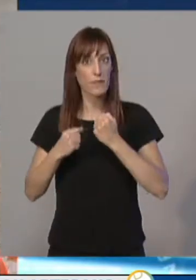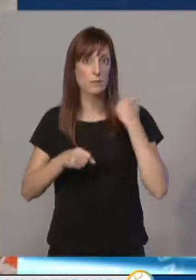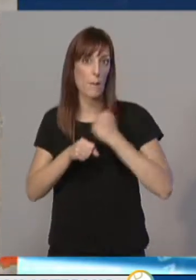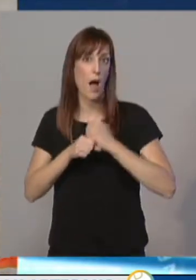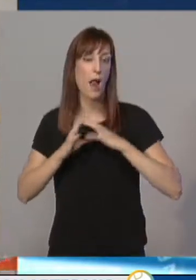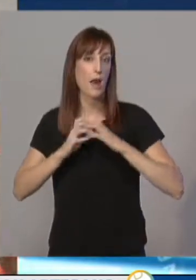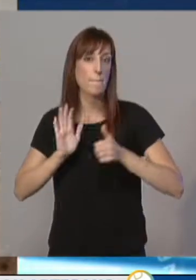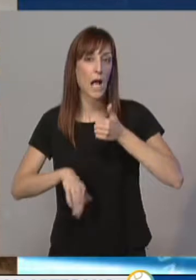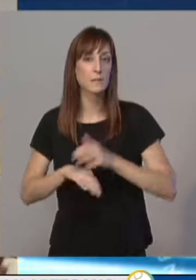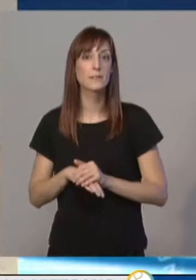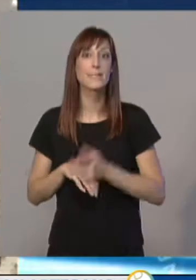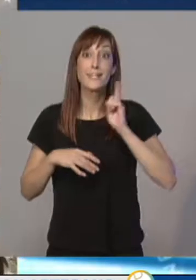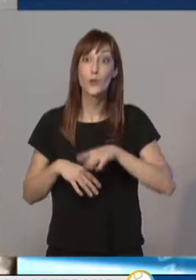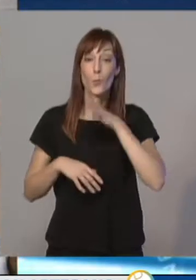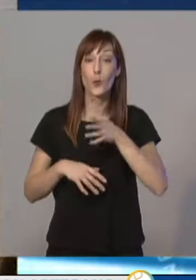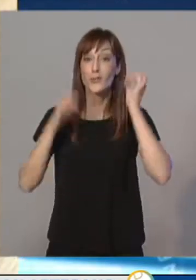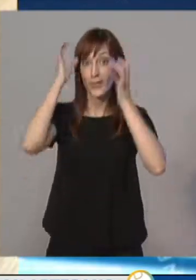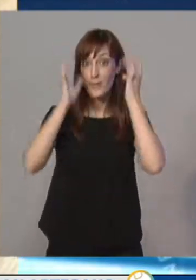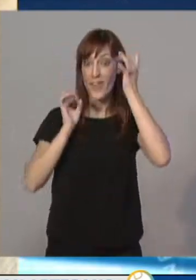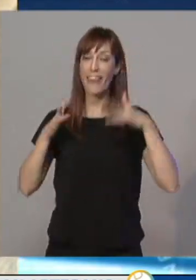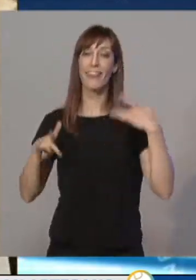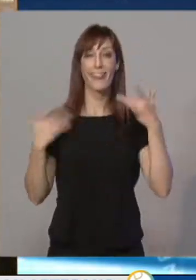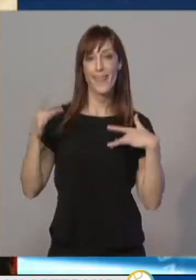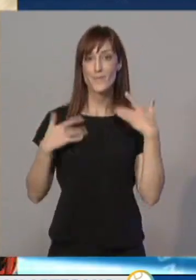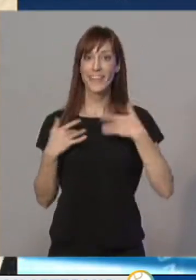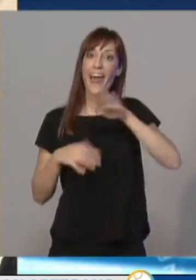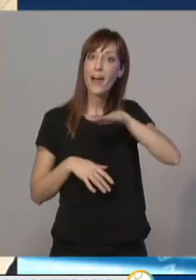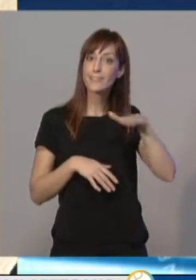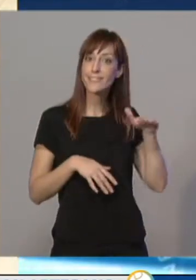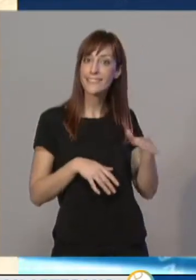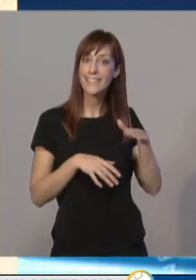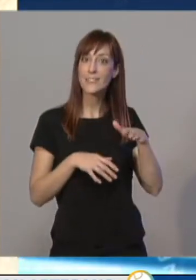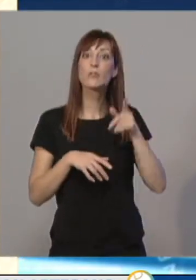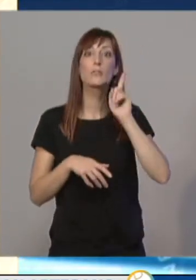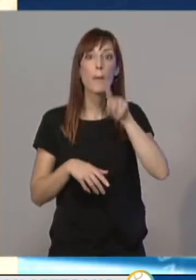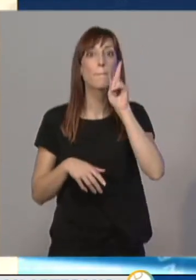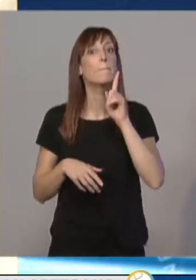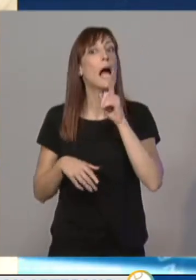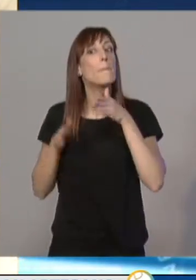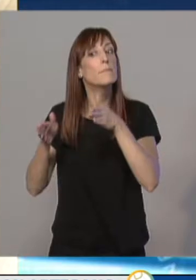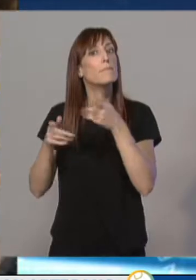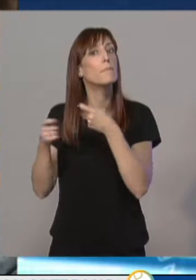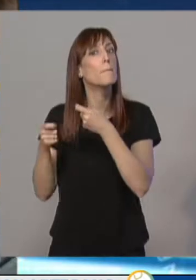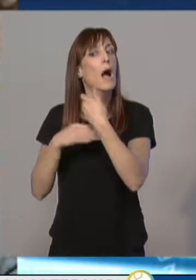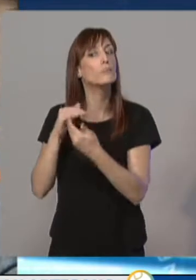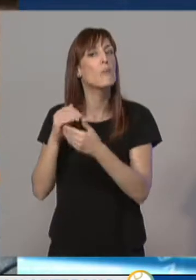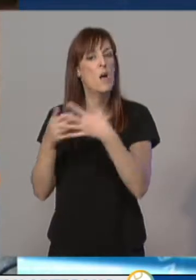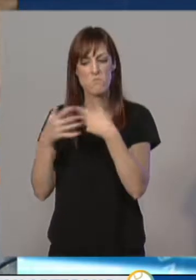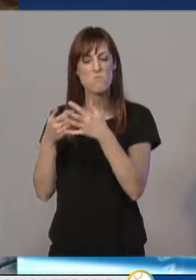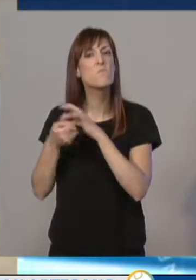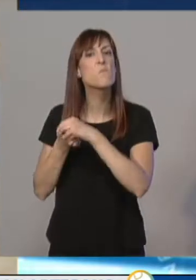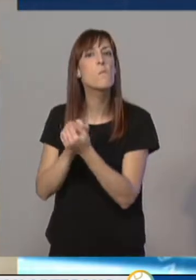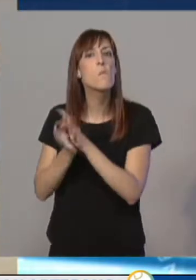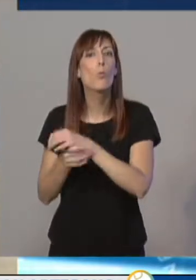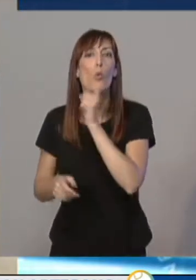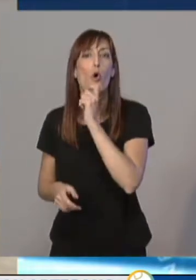dirigir a los niños en esta divertida actividad... ...en la que han aprendido también cómo se lavan las manos los panaderos. Con harina.